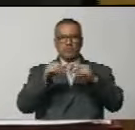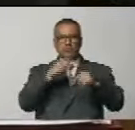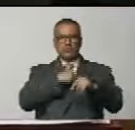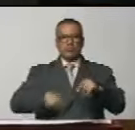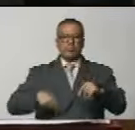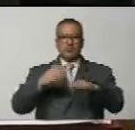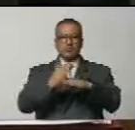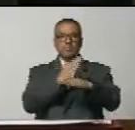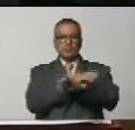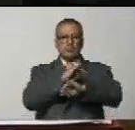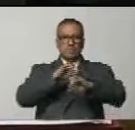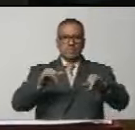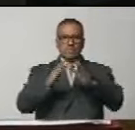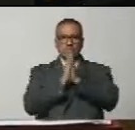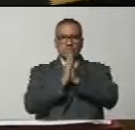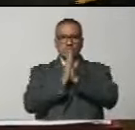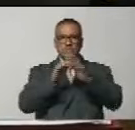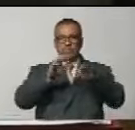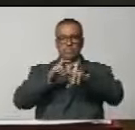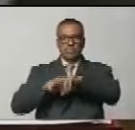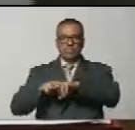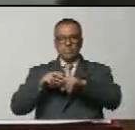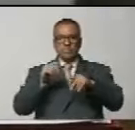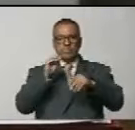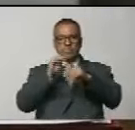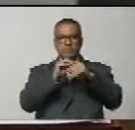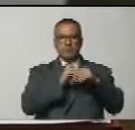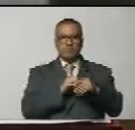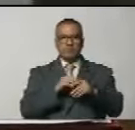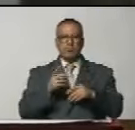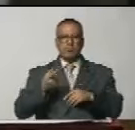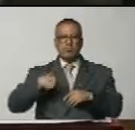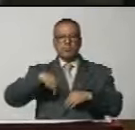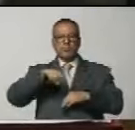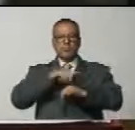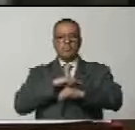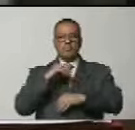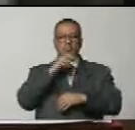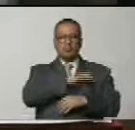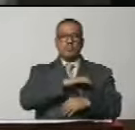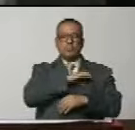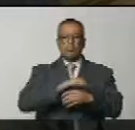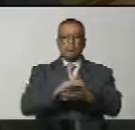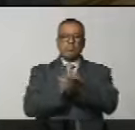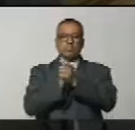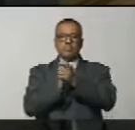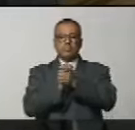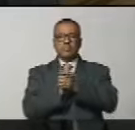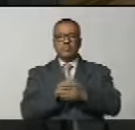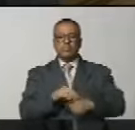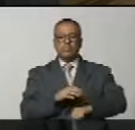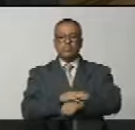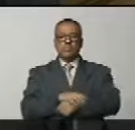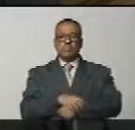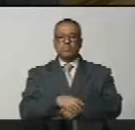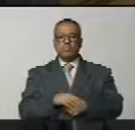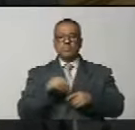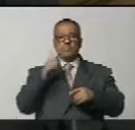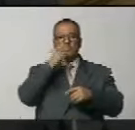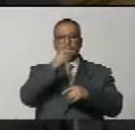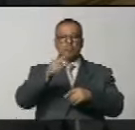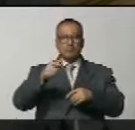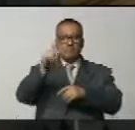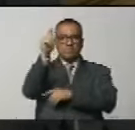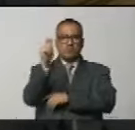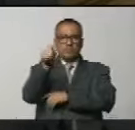antes de finalizar por favor secretaria hágale llegar a través de la comisión de amistad del parlamento